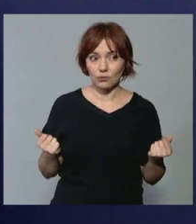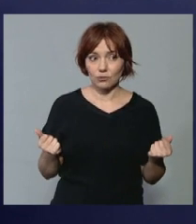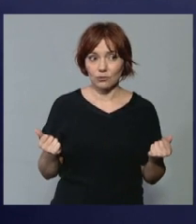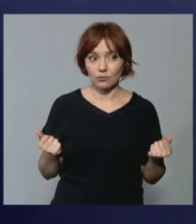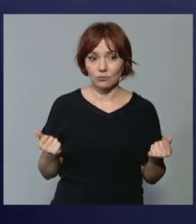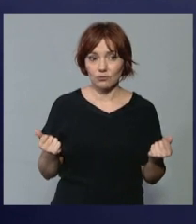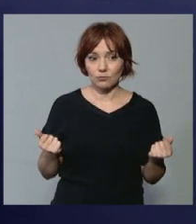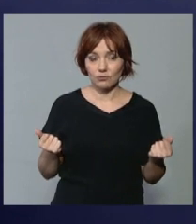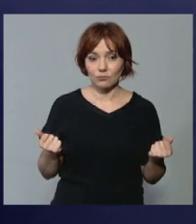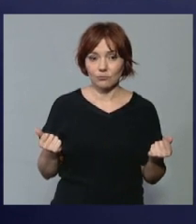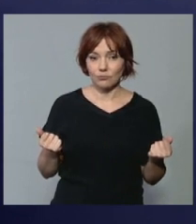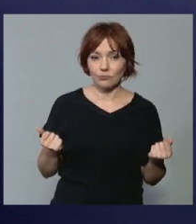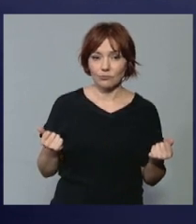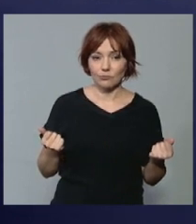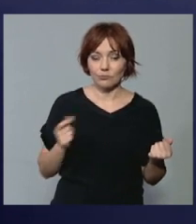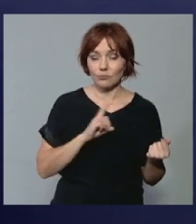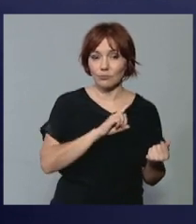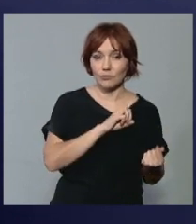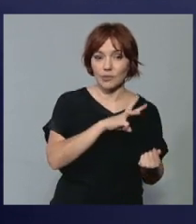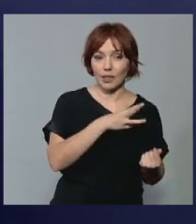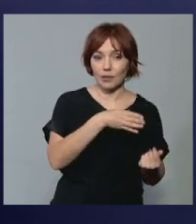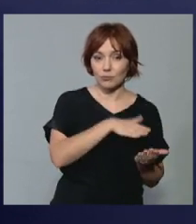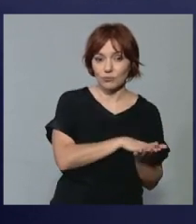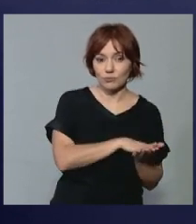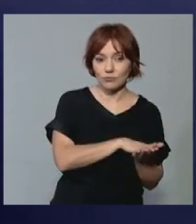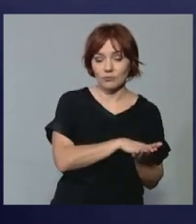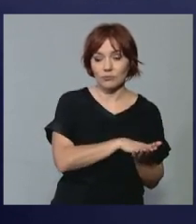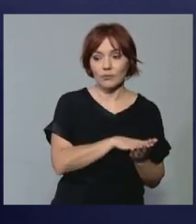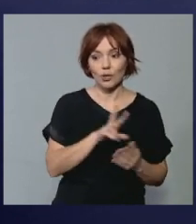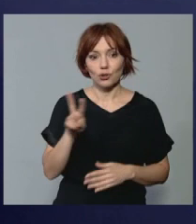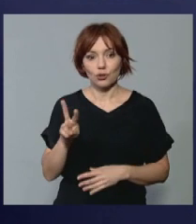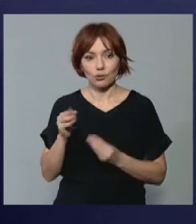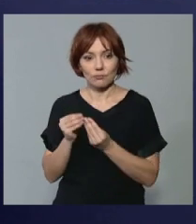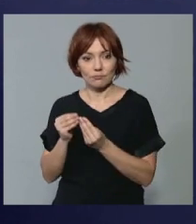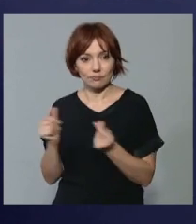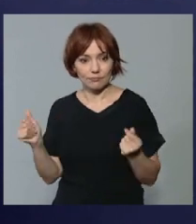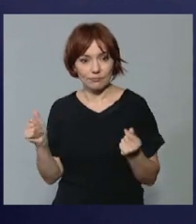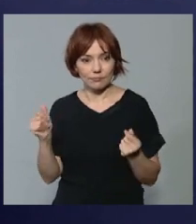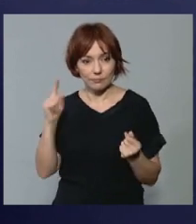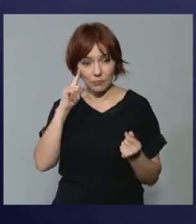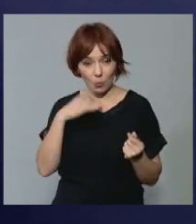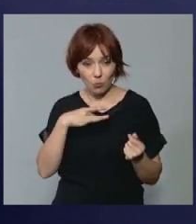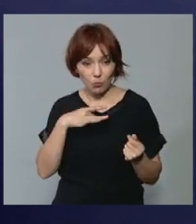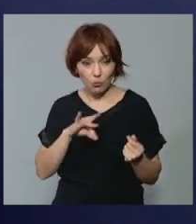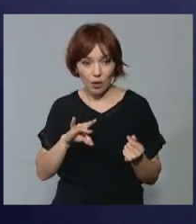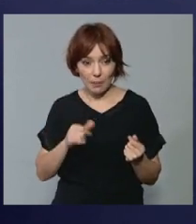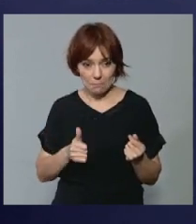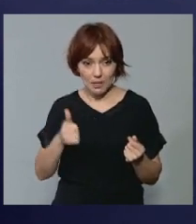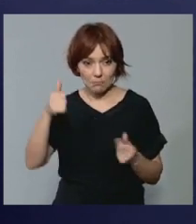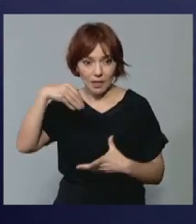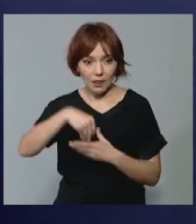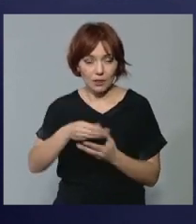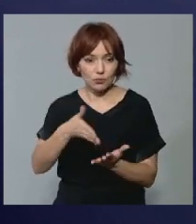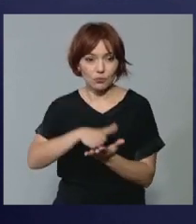además de esos 13 cadáveres, no sabemos si confían en encontrar más cuerpos dentro